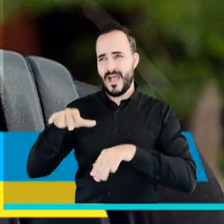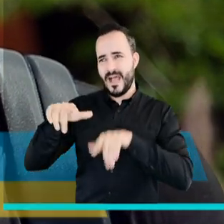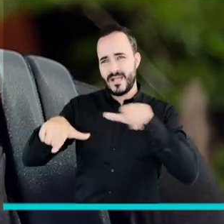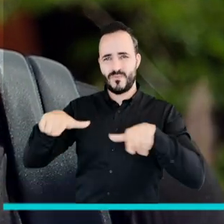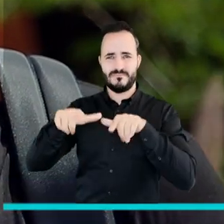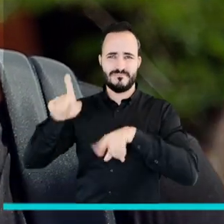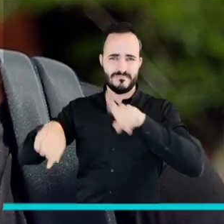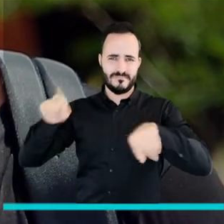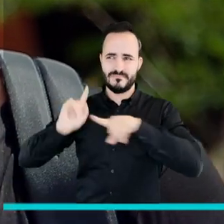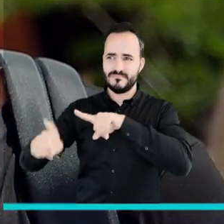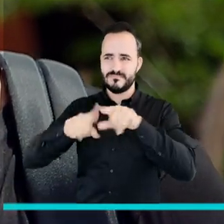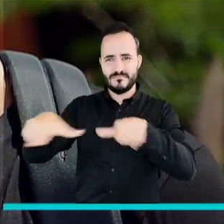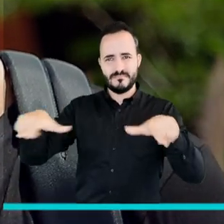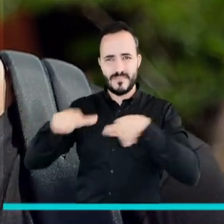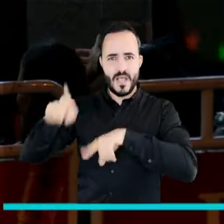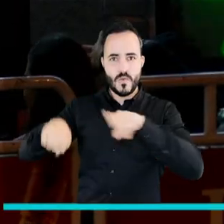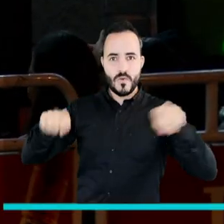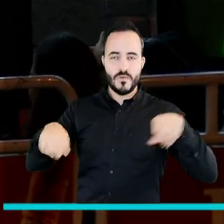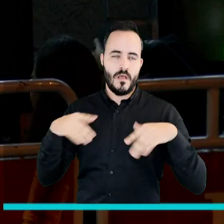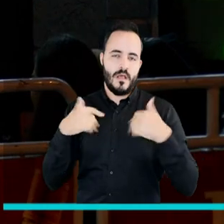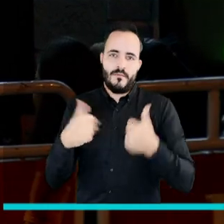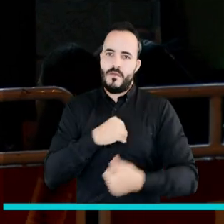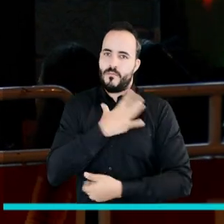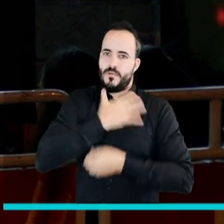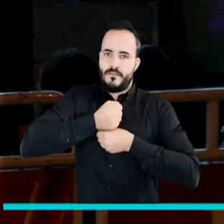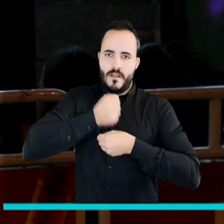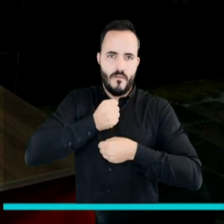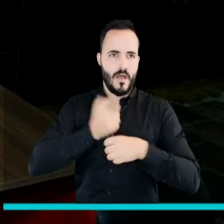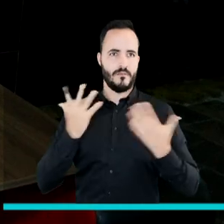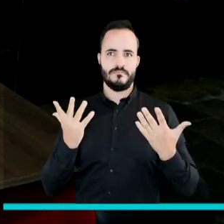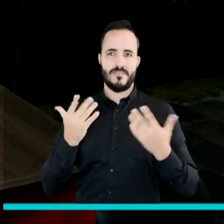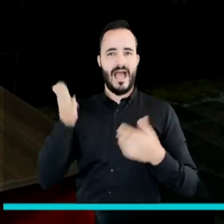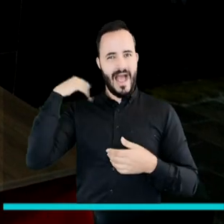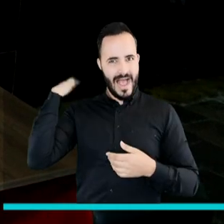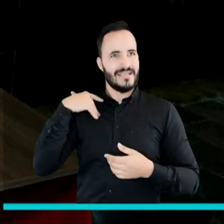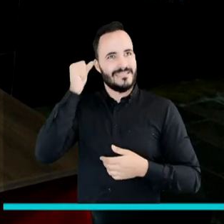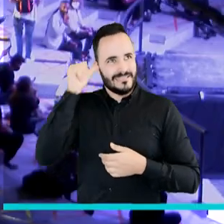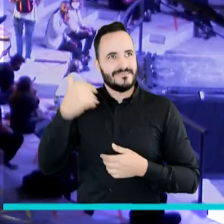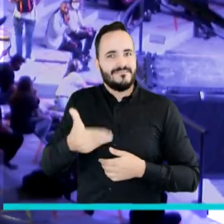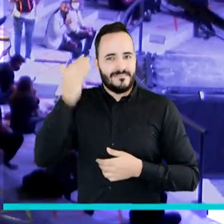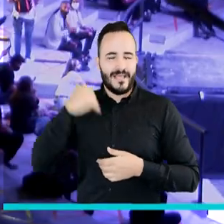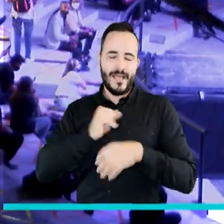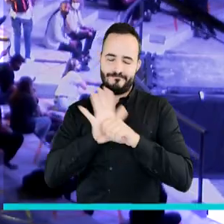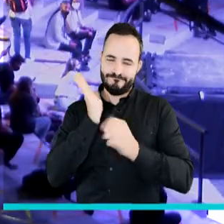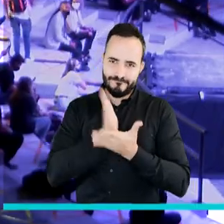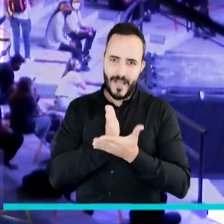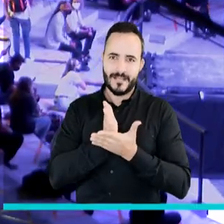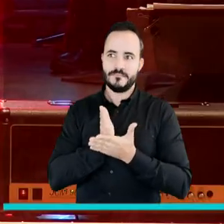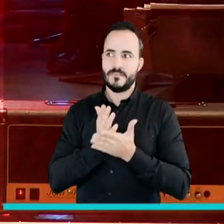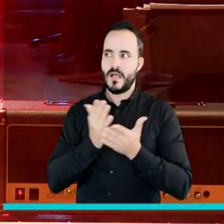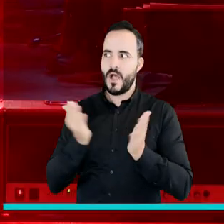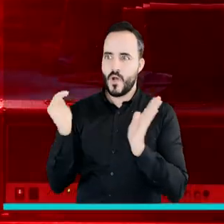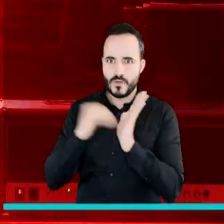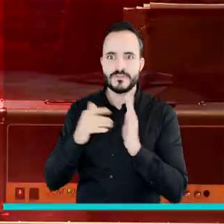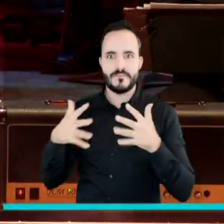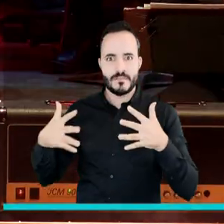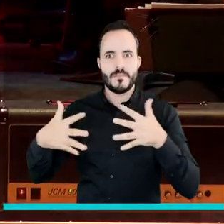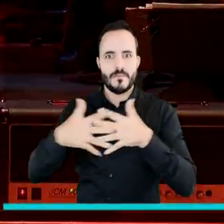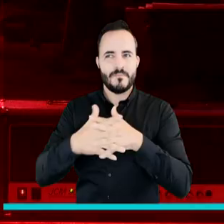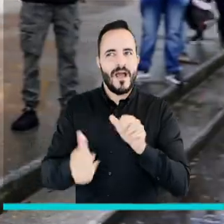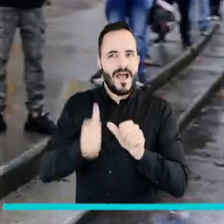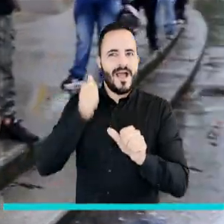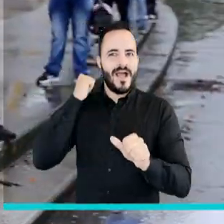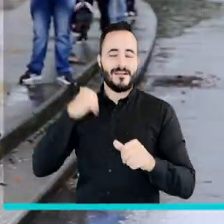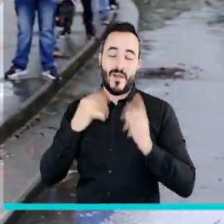empleos, eso nos ayuda a ir tomando una normalidad como veníamos acostumbrados antes y esperemos que